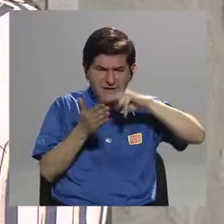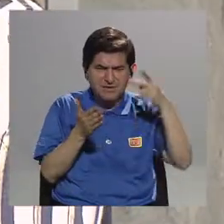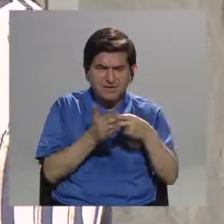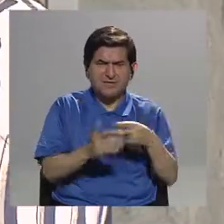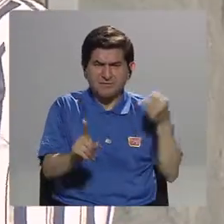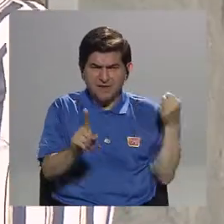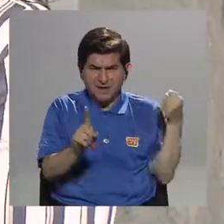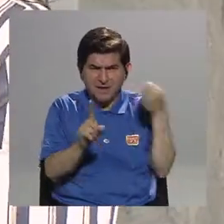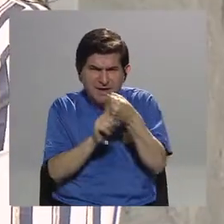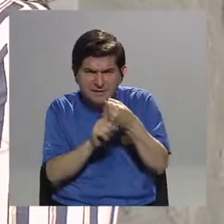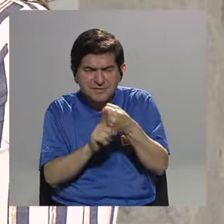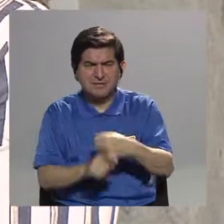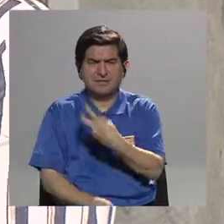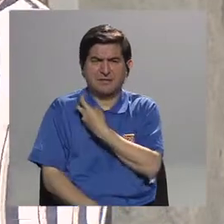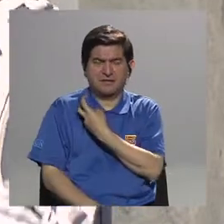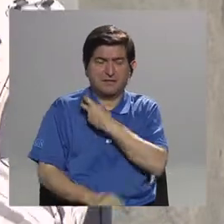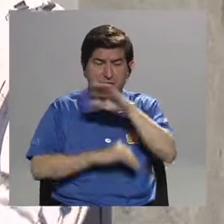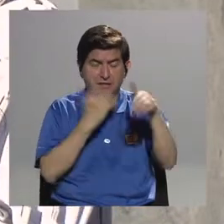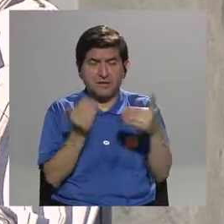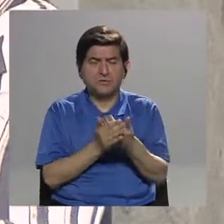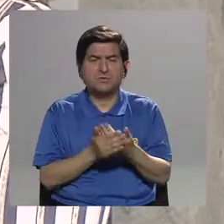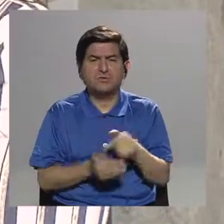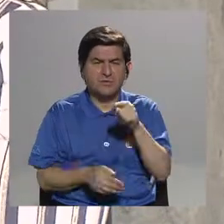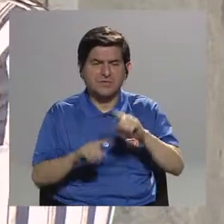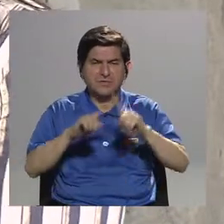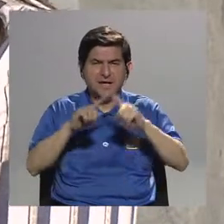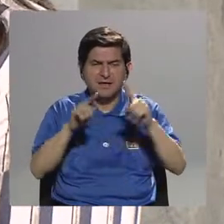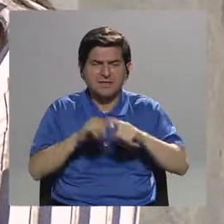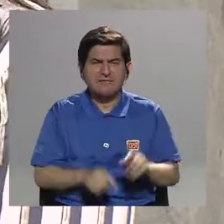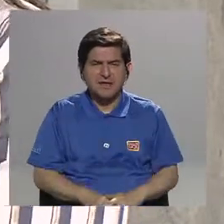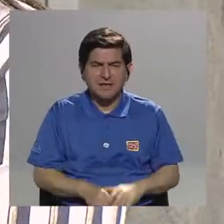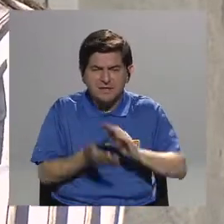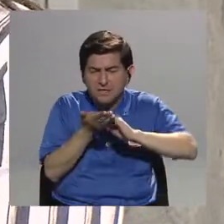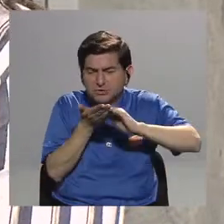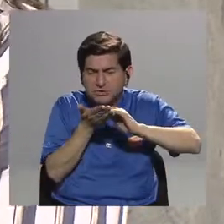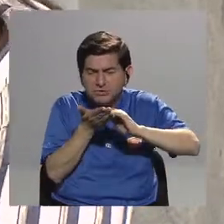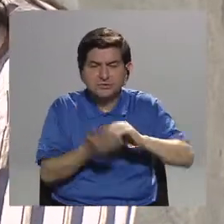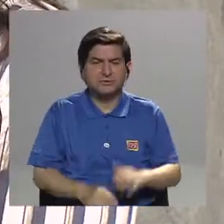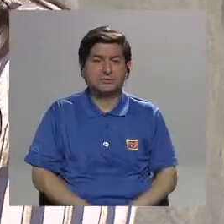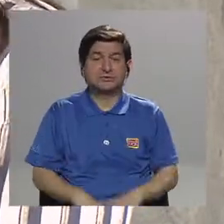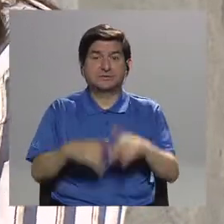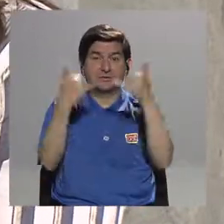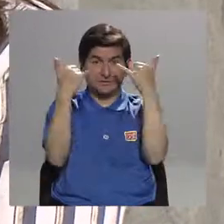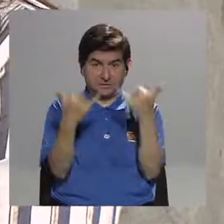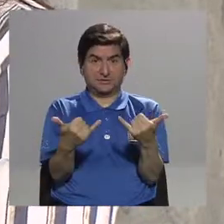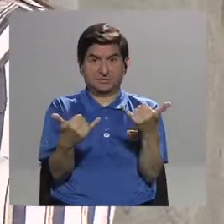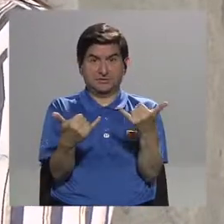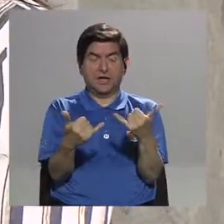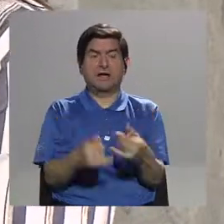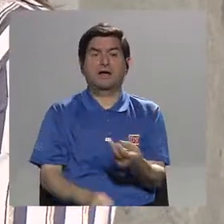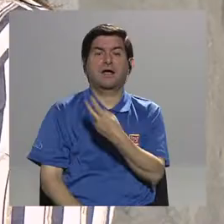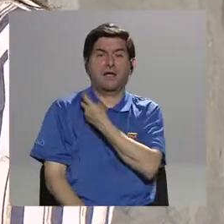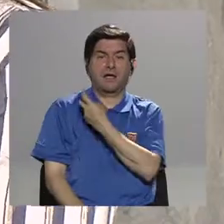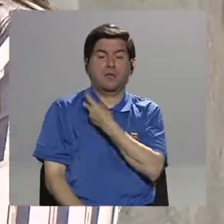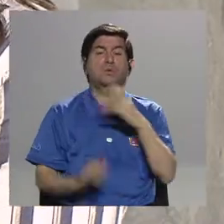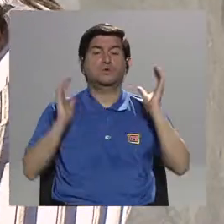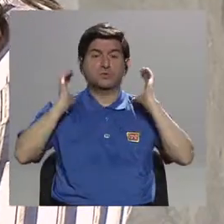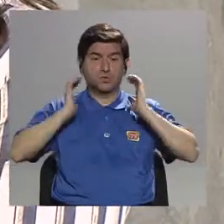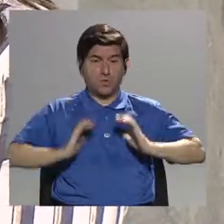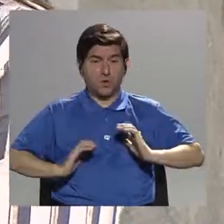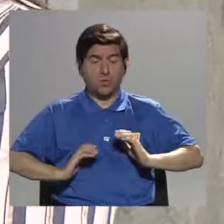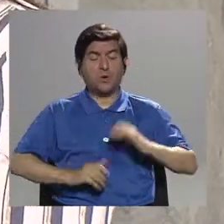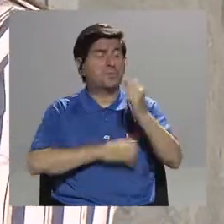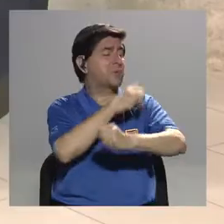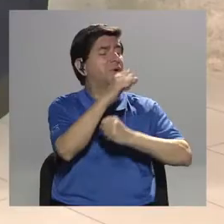accidentes óseos que tienen, ¿verdad? Que son todas las rugosidades, montañitas y demás, ¿verdad? Y entonces ya en hueso el